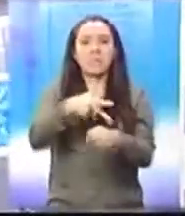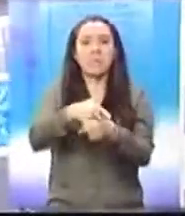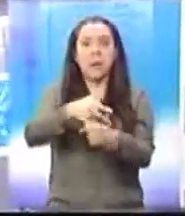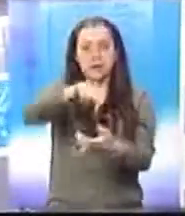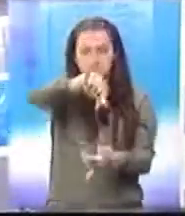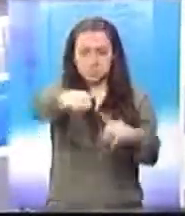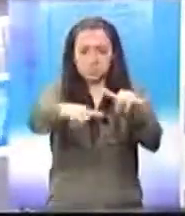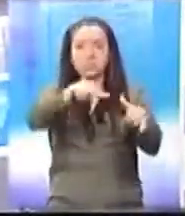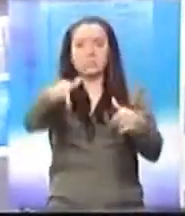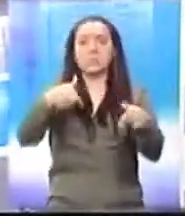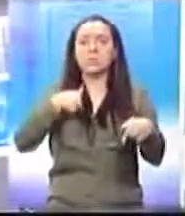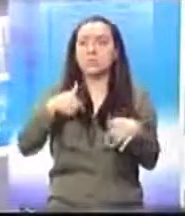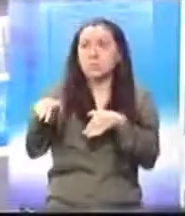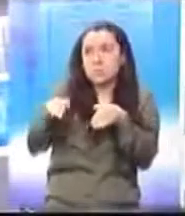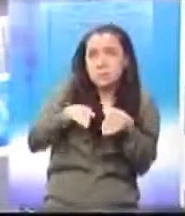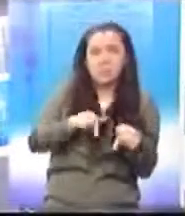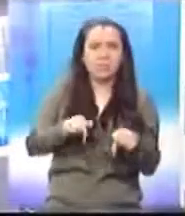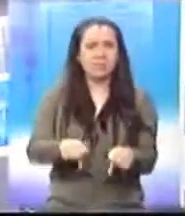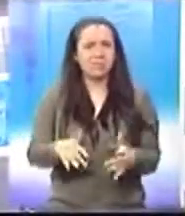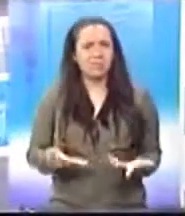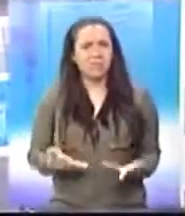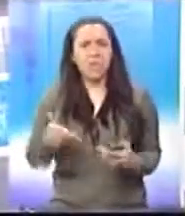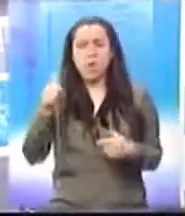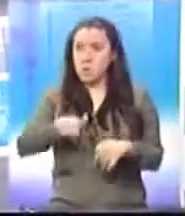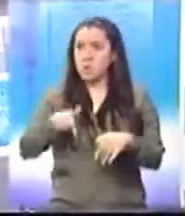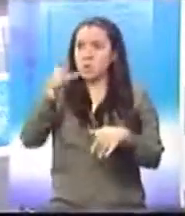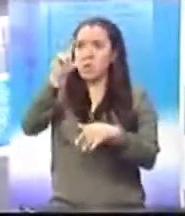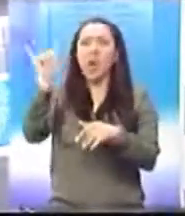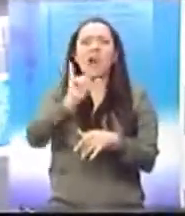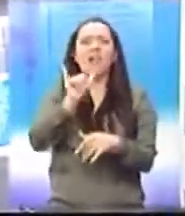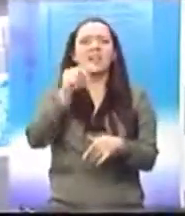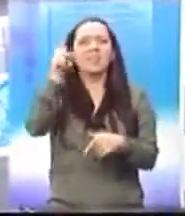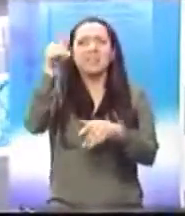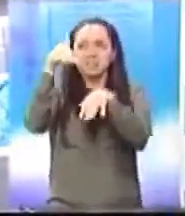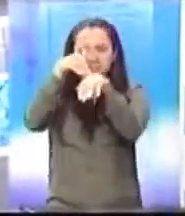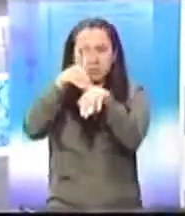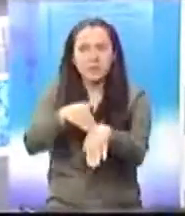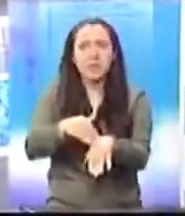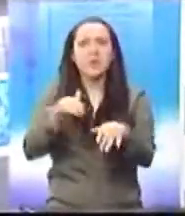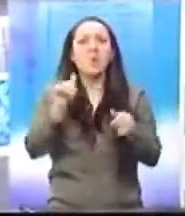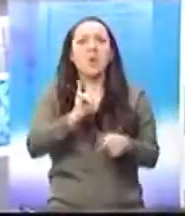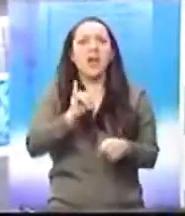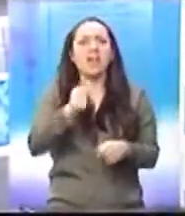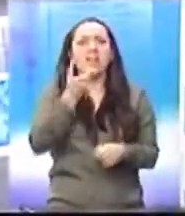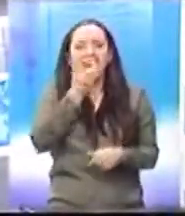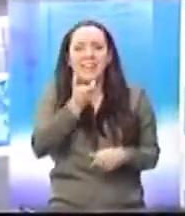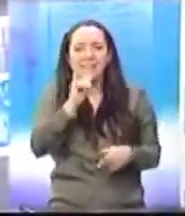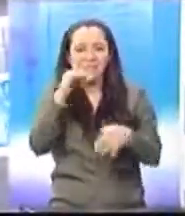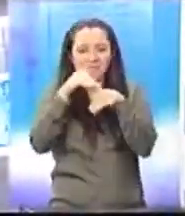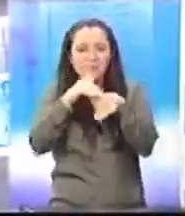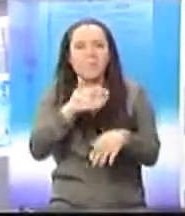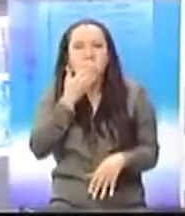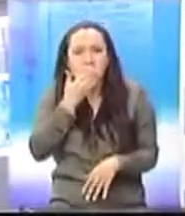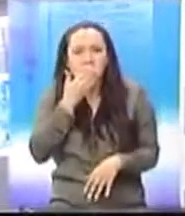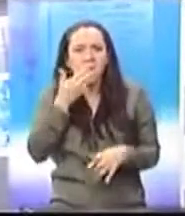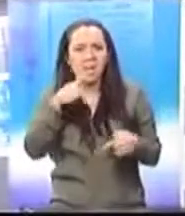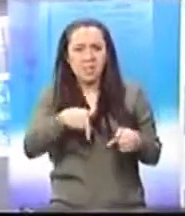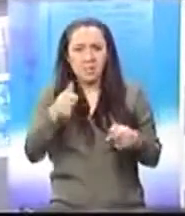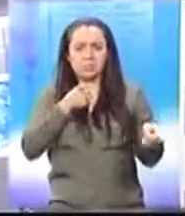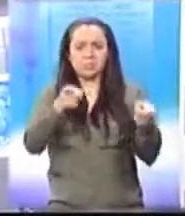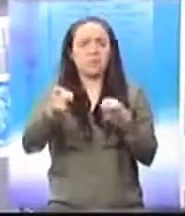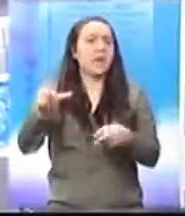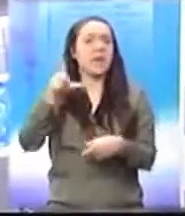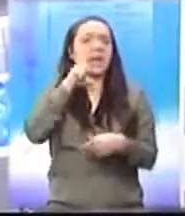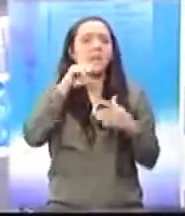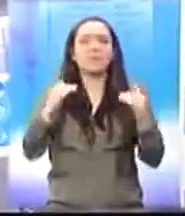menos en contra de Estados Unidos. Es que todo parece como un mal chiste donde la risa no aparece por ningún lado porque la